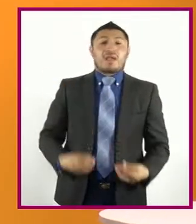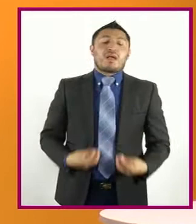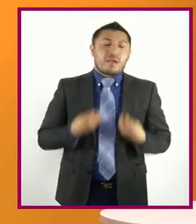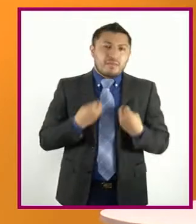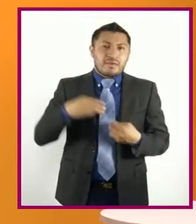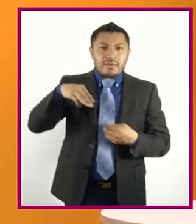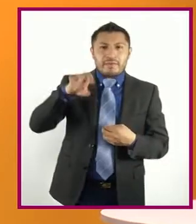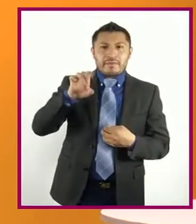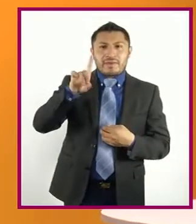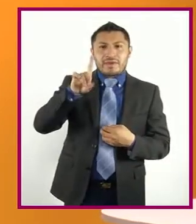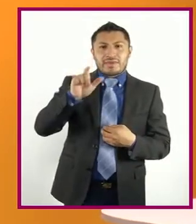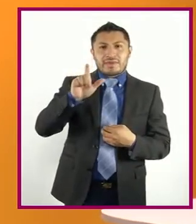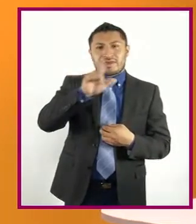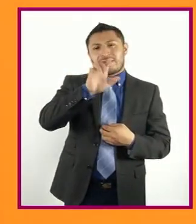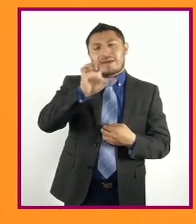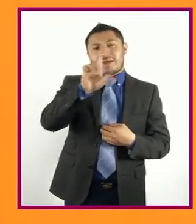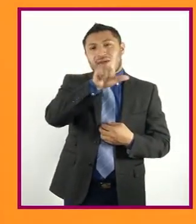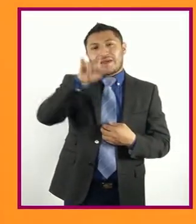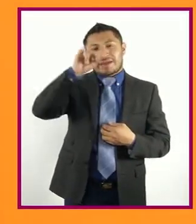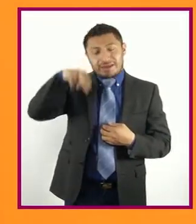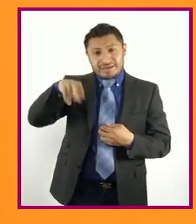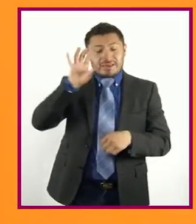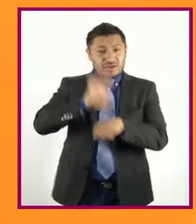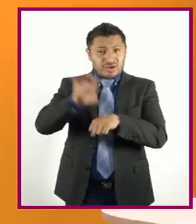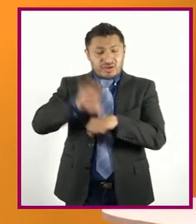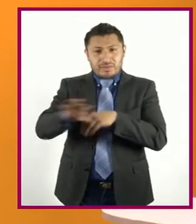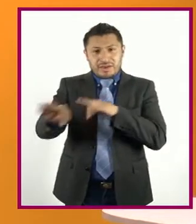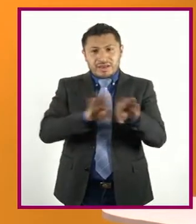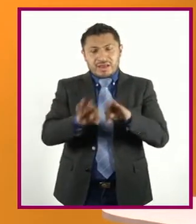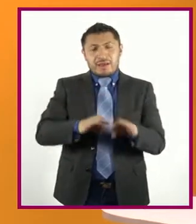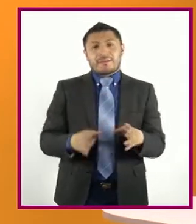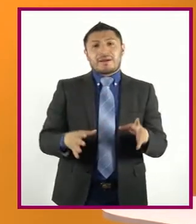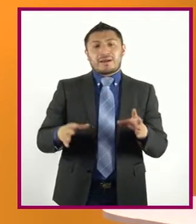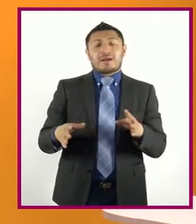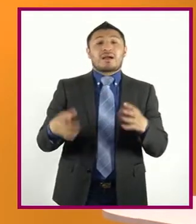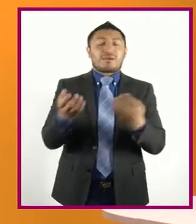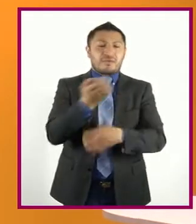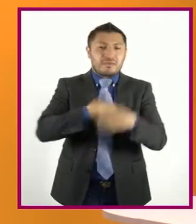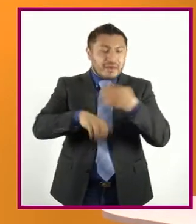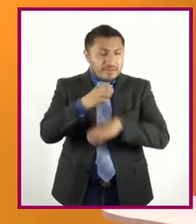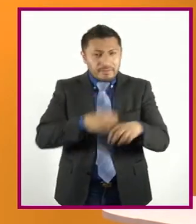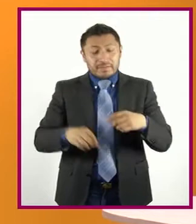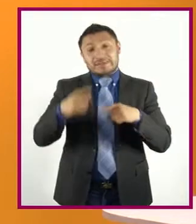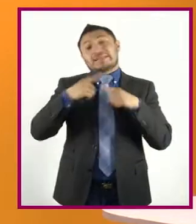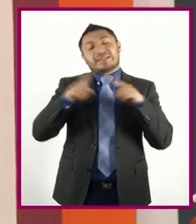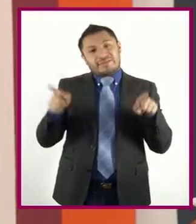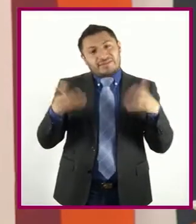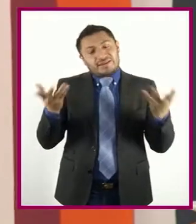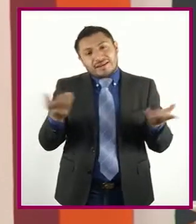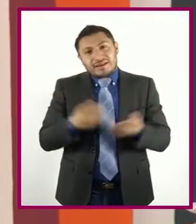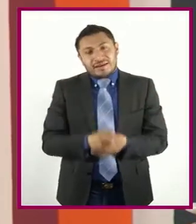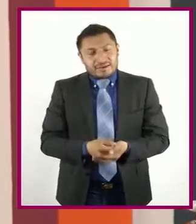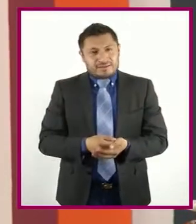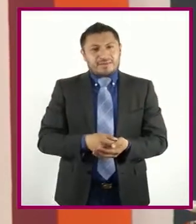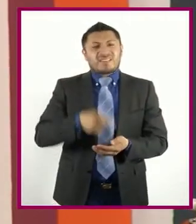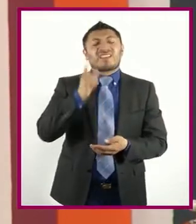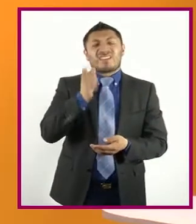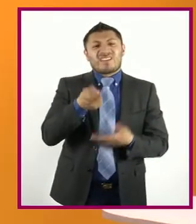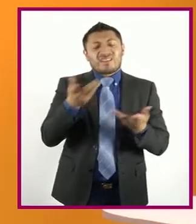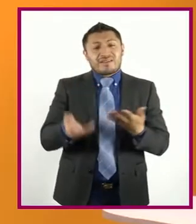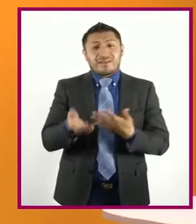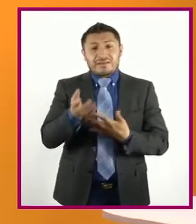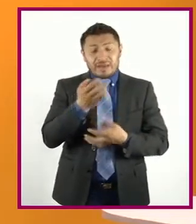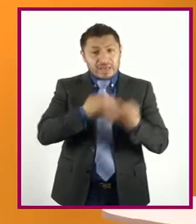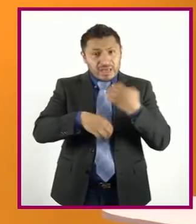Colombia Y trabaja En la Corporación Imagineros Que es Una corporación De